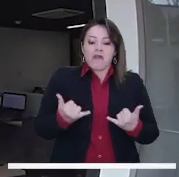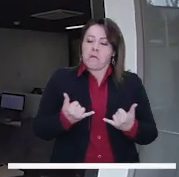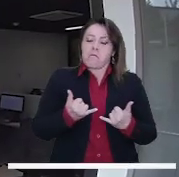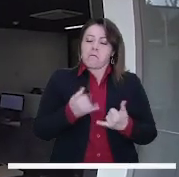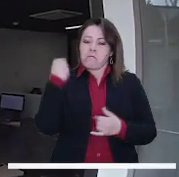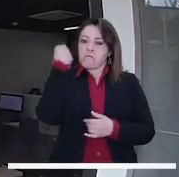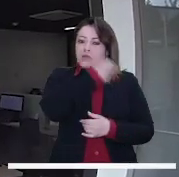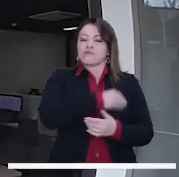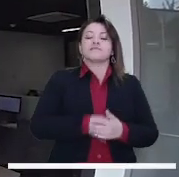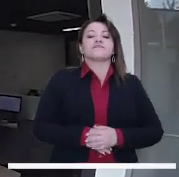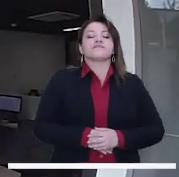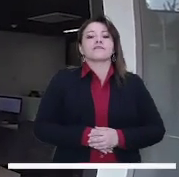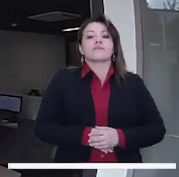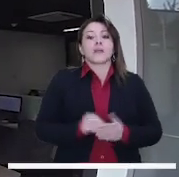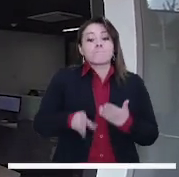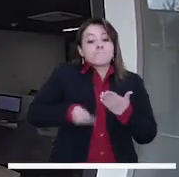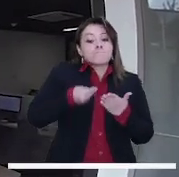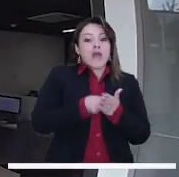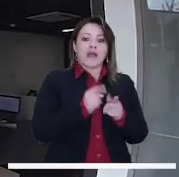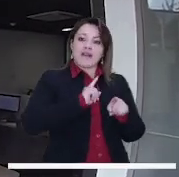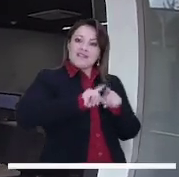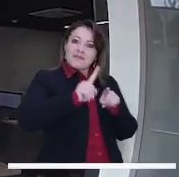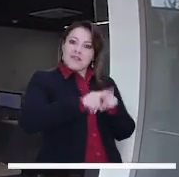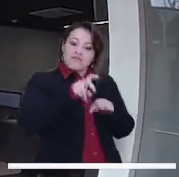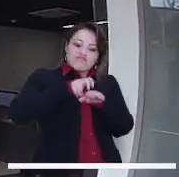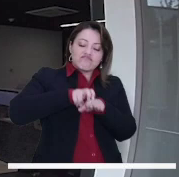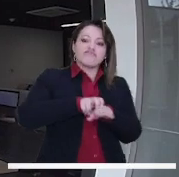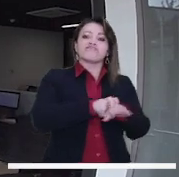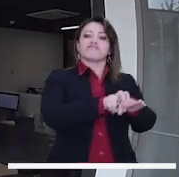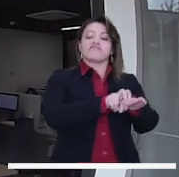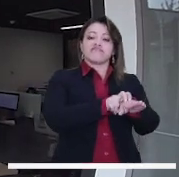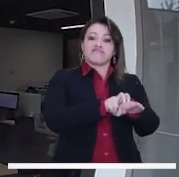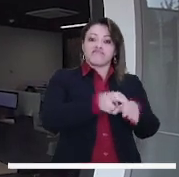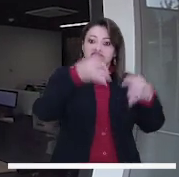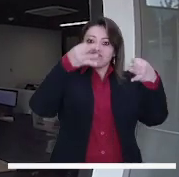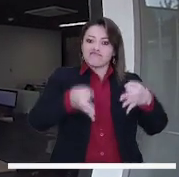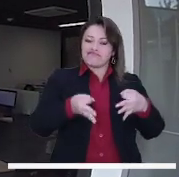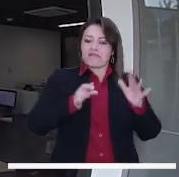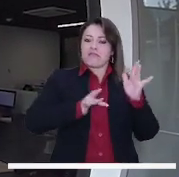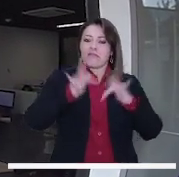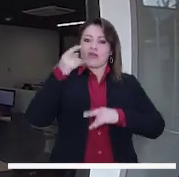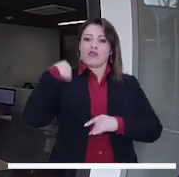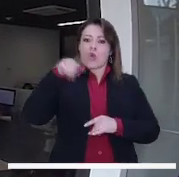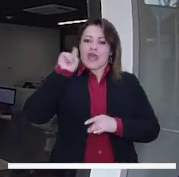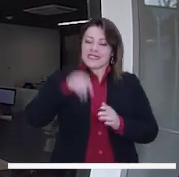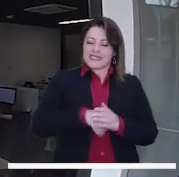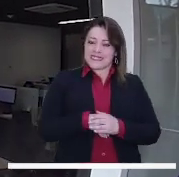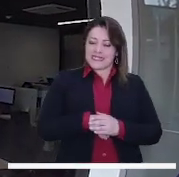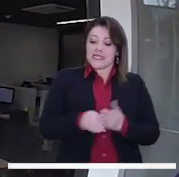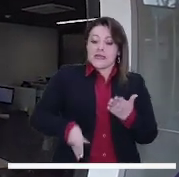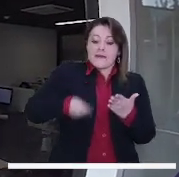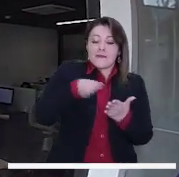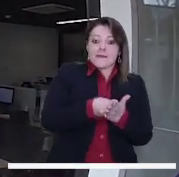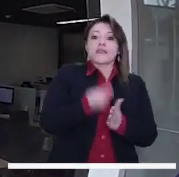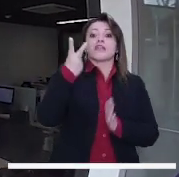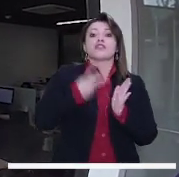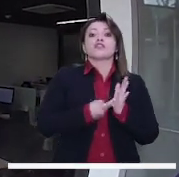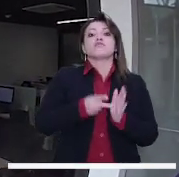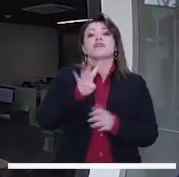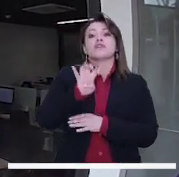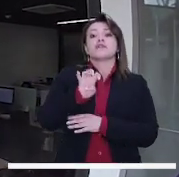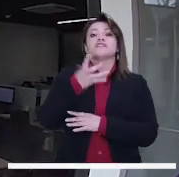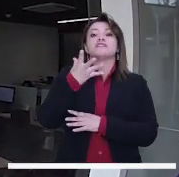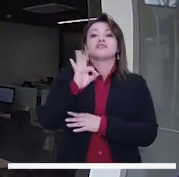La tarifa de Transmilenio no es justa para los ciudadanos por una sencilla razón, porque no hay calidad en el sistema. Si usted paga 2